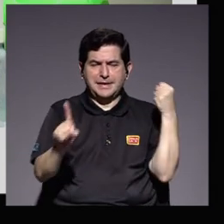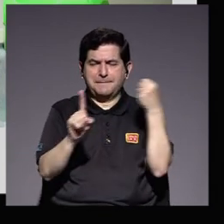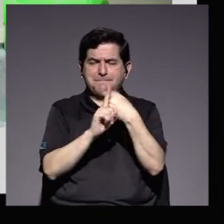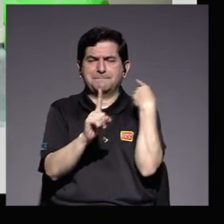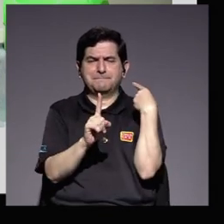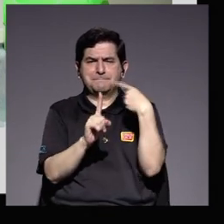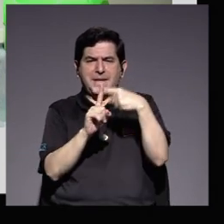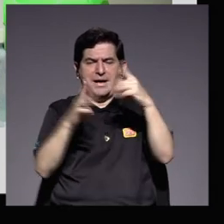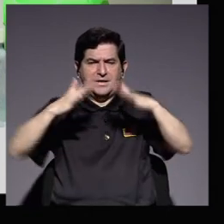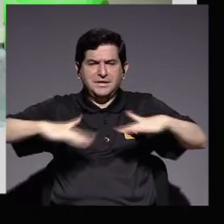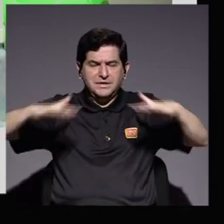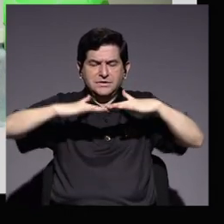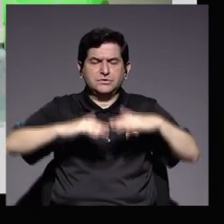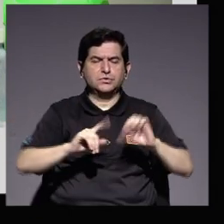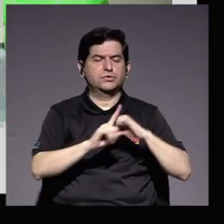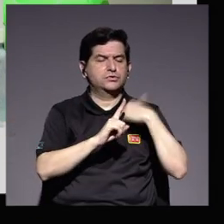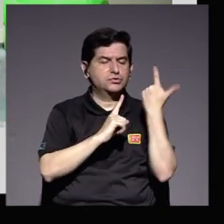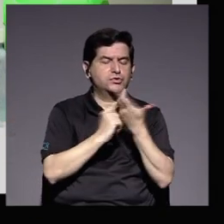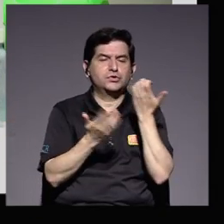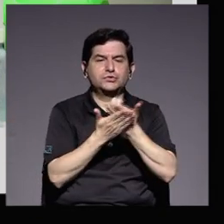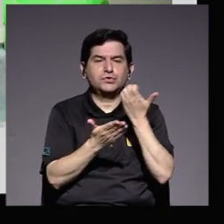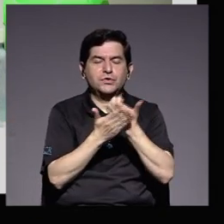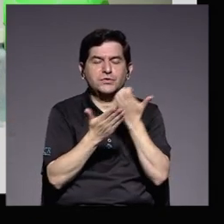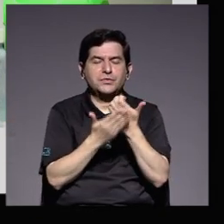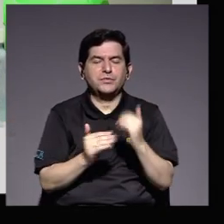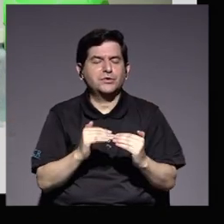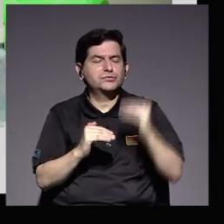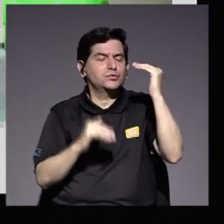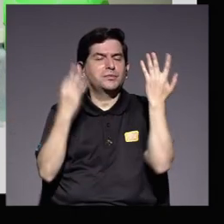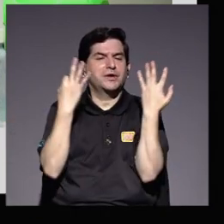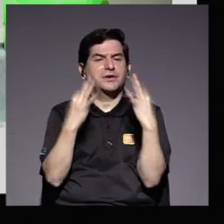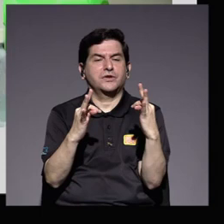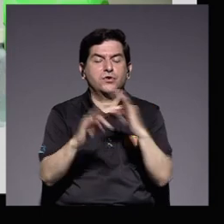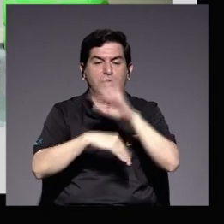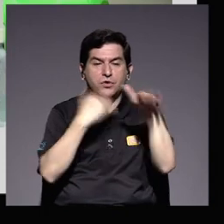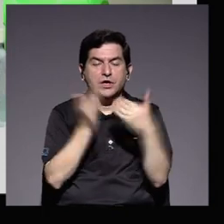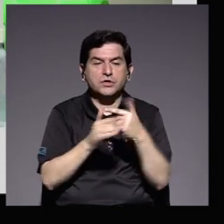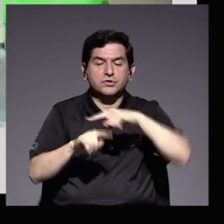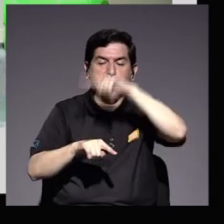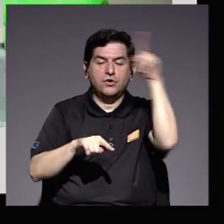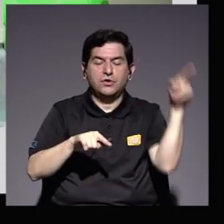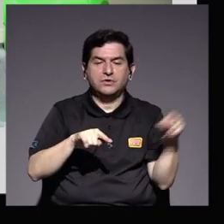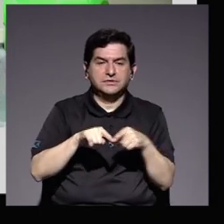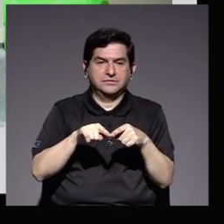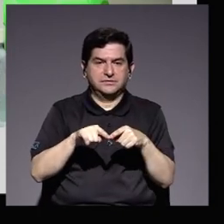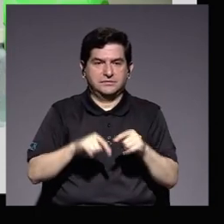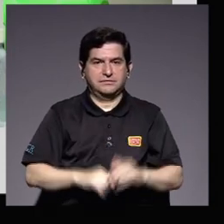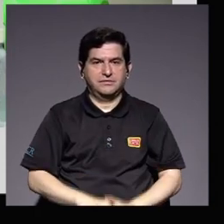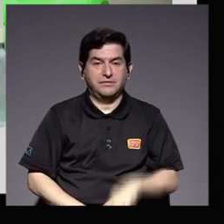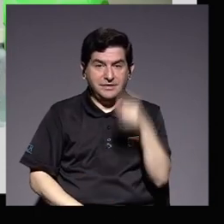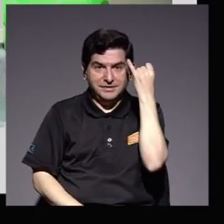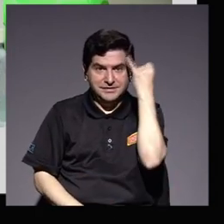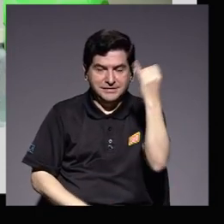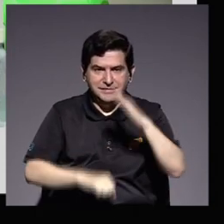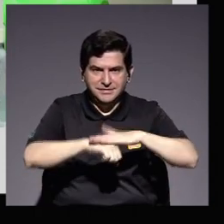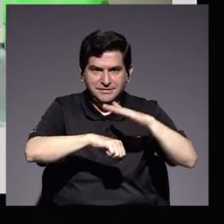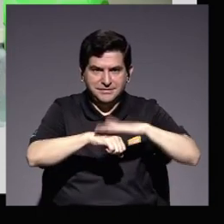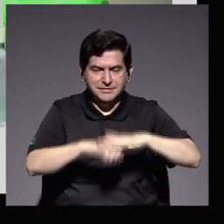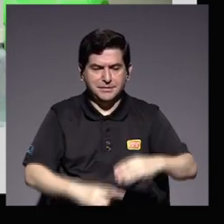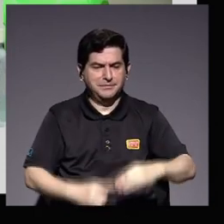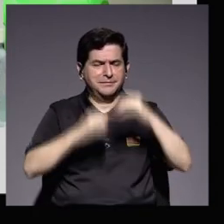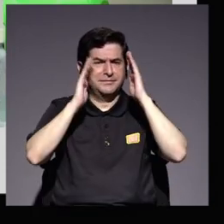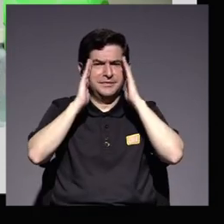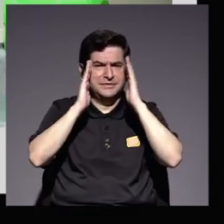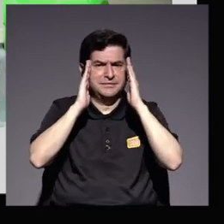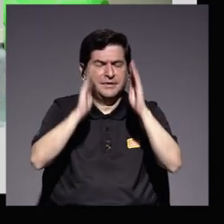positivo ambiental social y económico posible durante todo su ciclo de vida esta iniciativa ha permitido priorizar